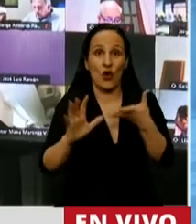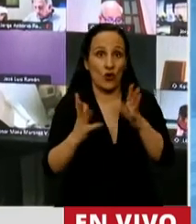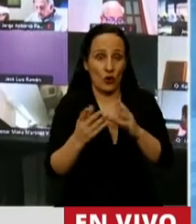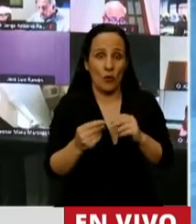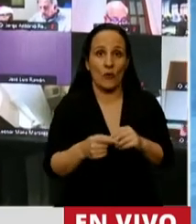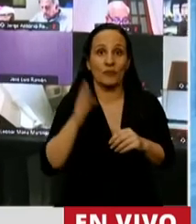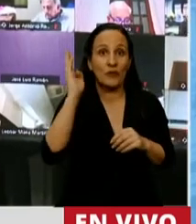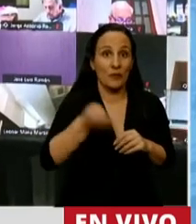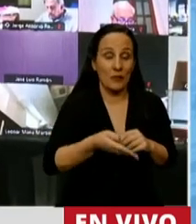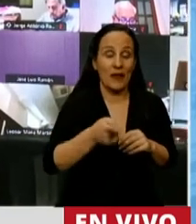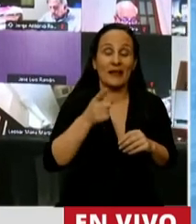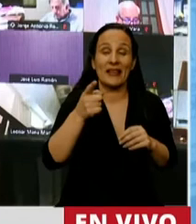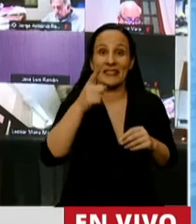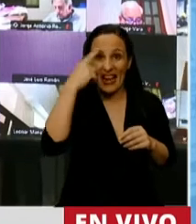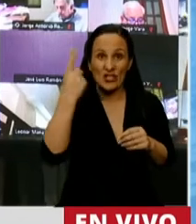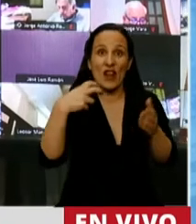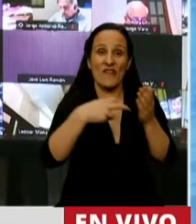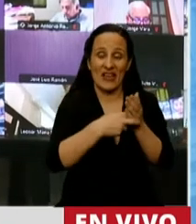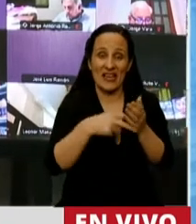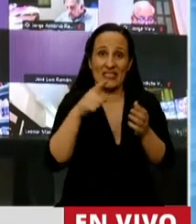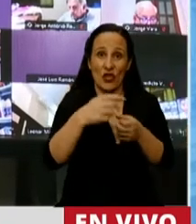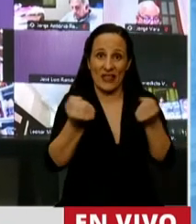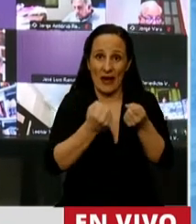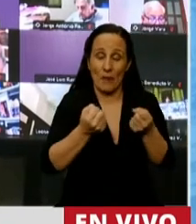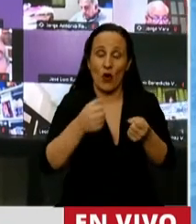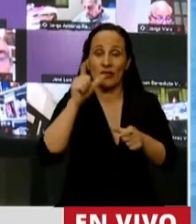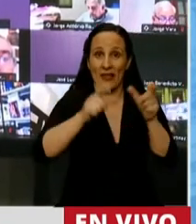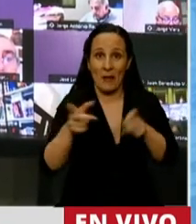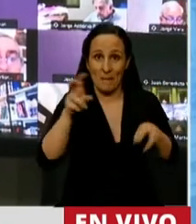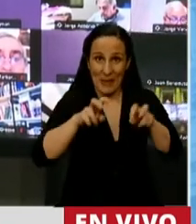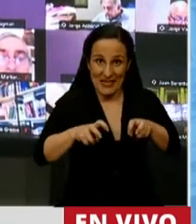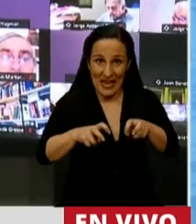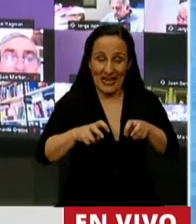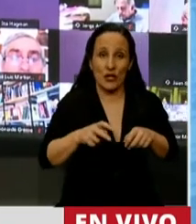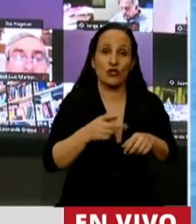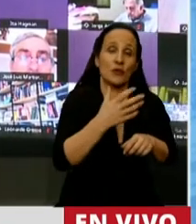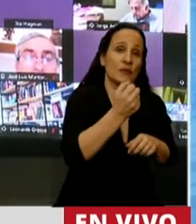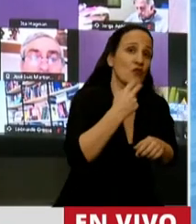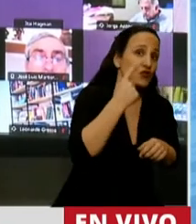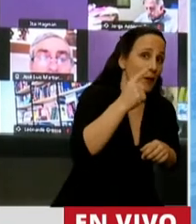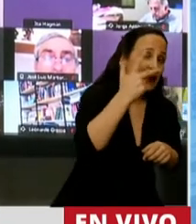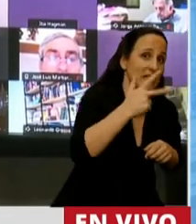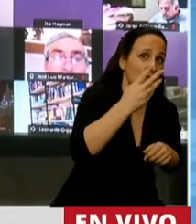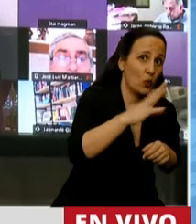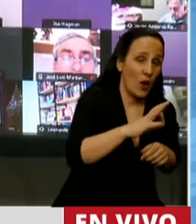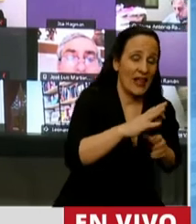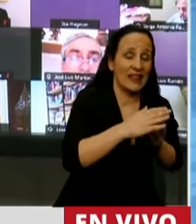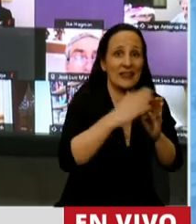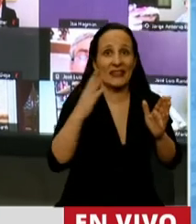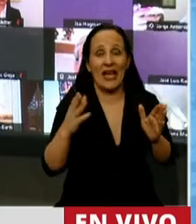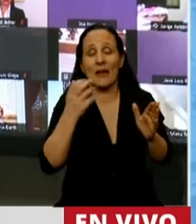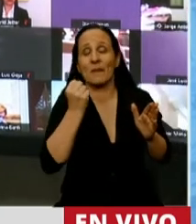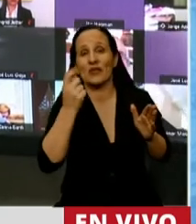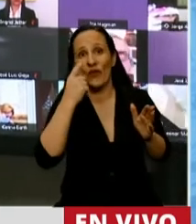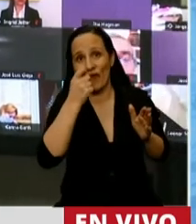La tasa nacional de fiscalización del transporte por automotor de pasajeros se fija entre pesos 11.340 y